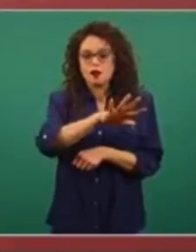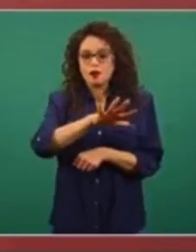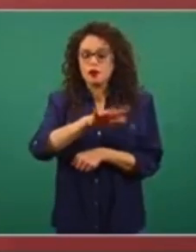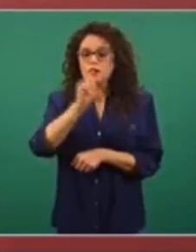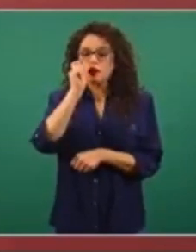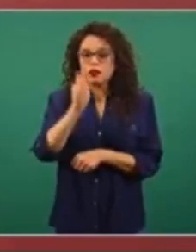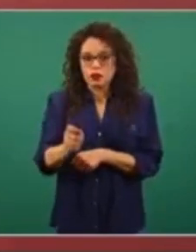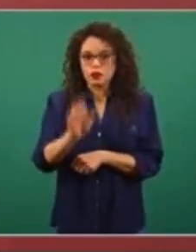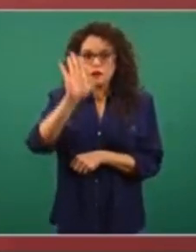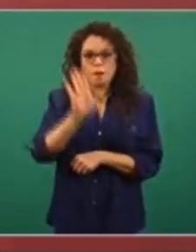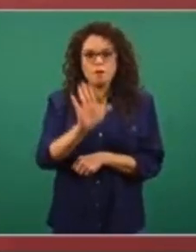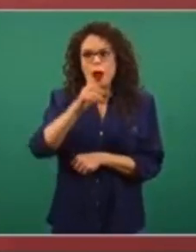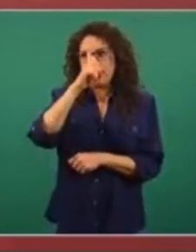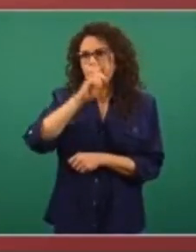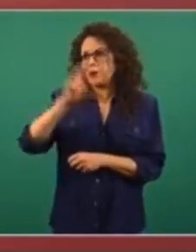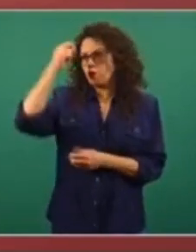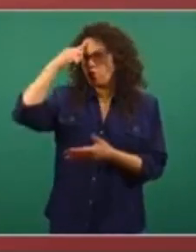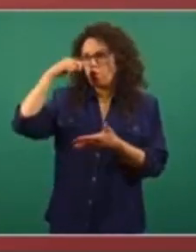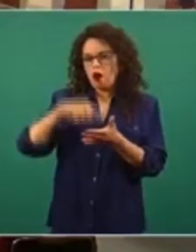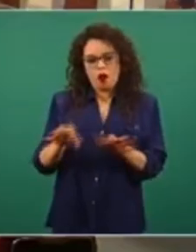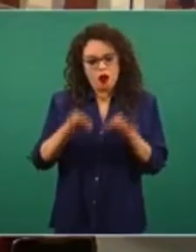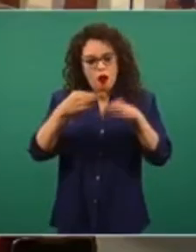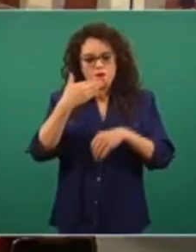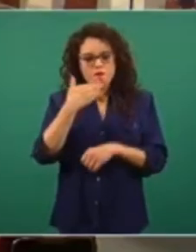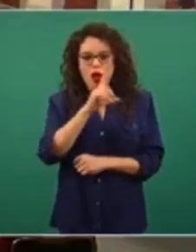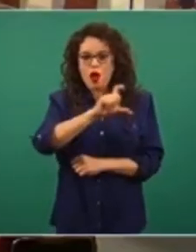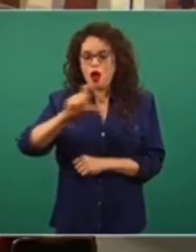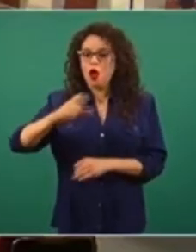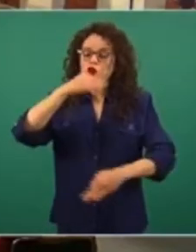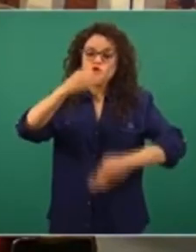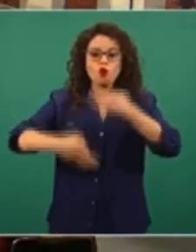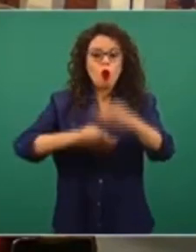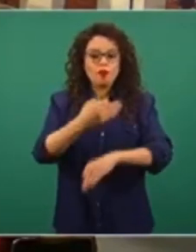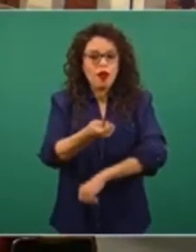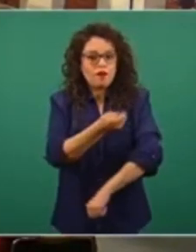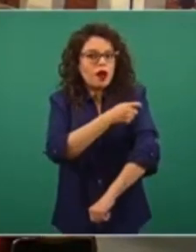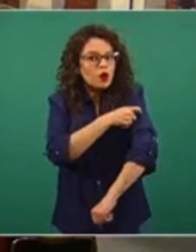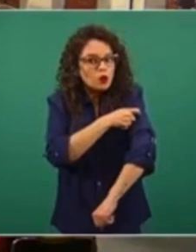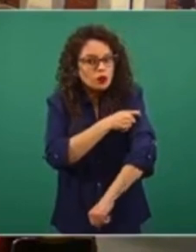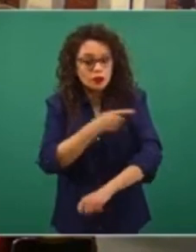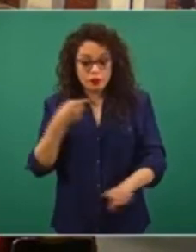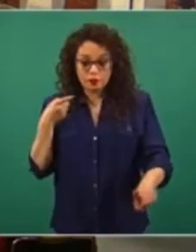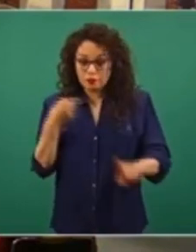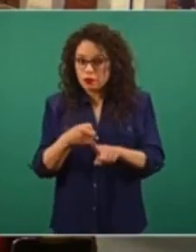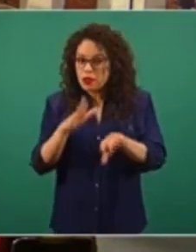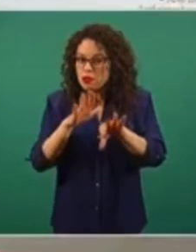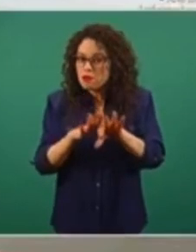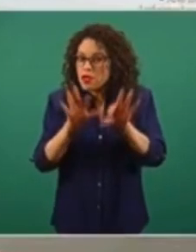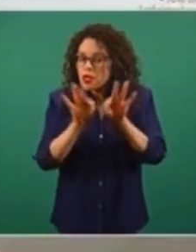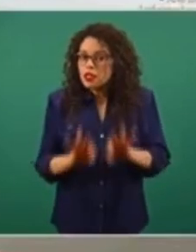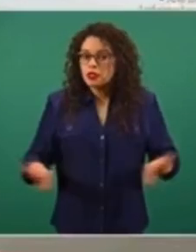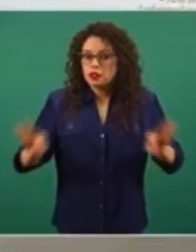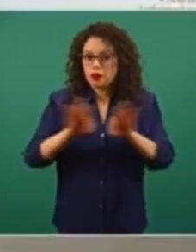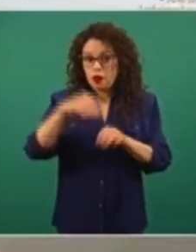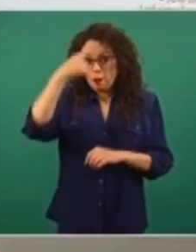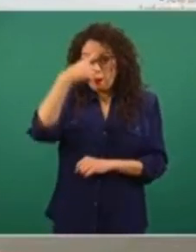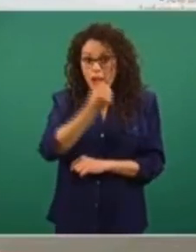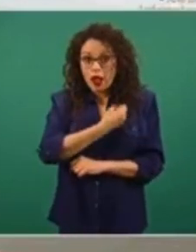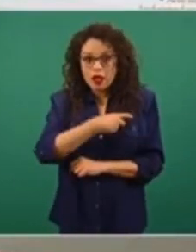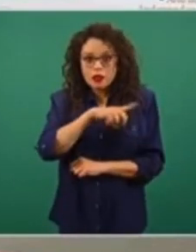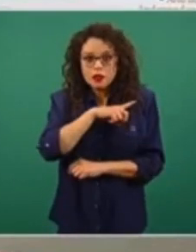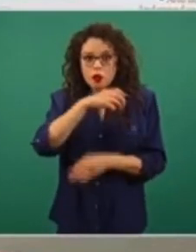vacunas. Las vacunas son uno de los instrumentos más importantes de la salud pública o han sido desde hace